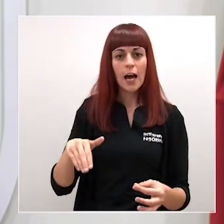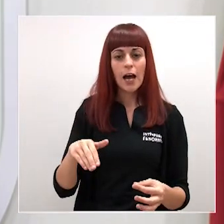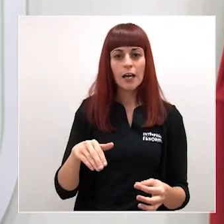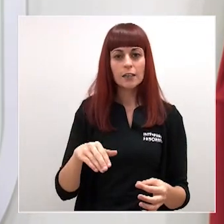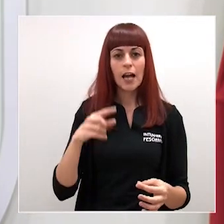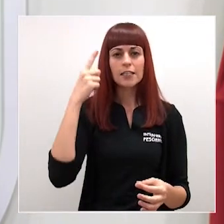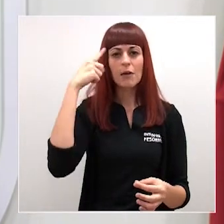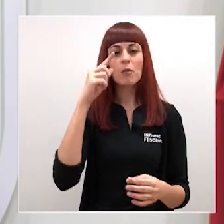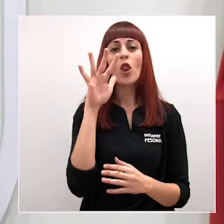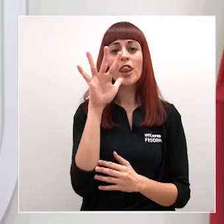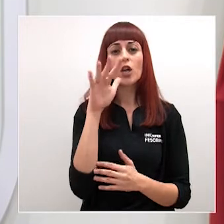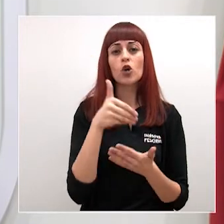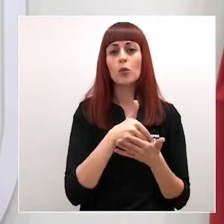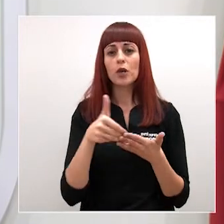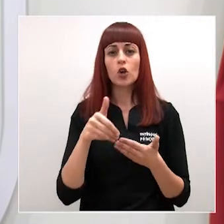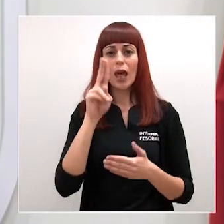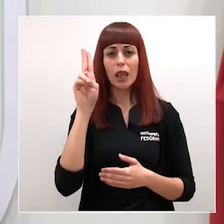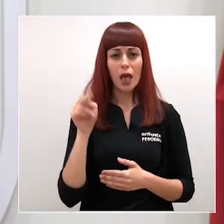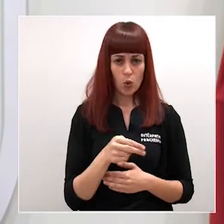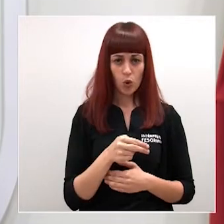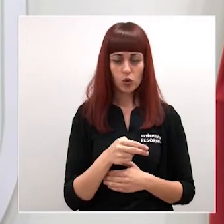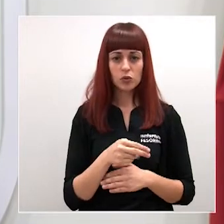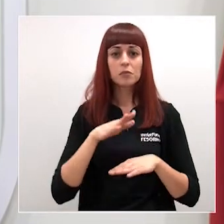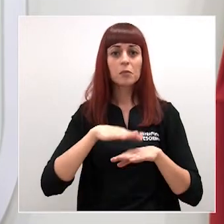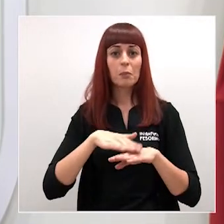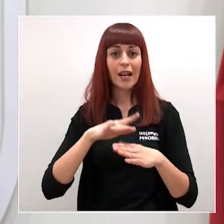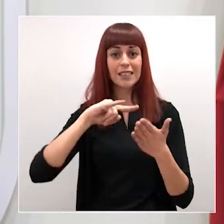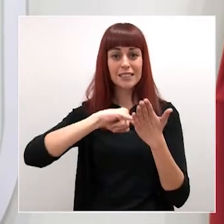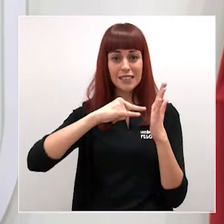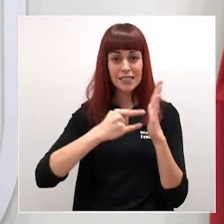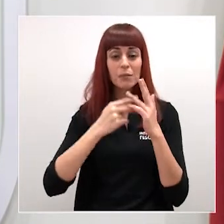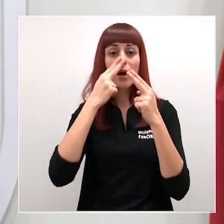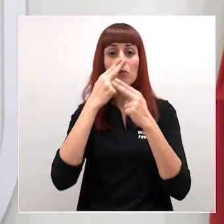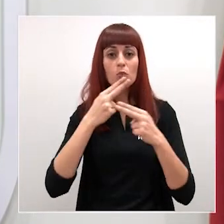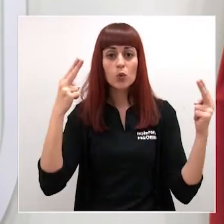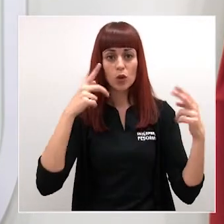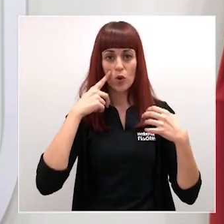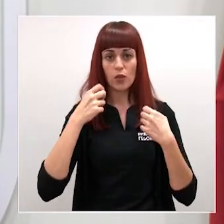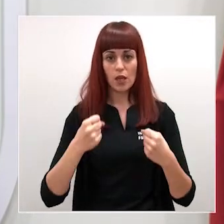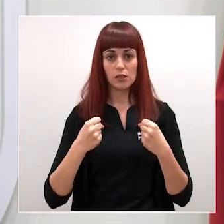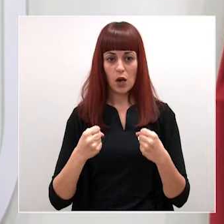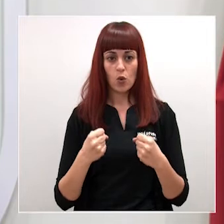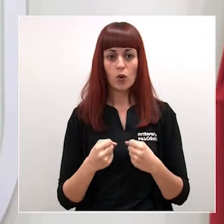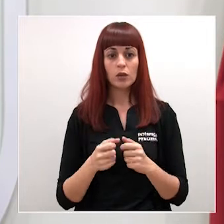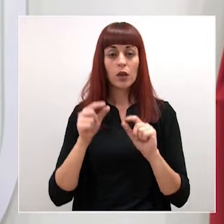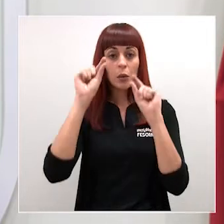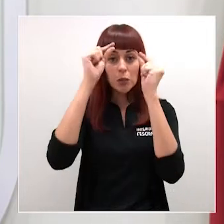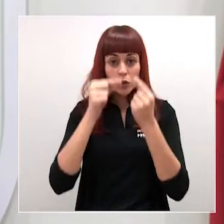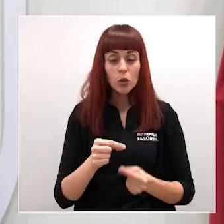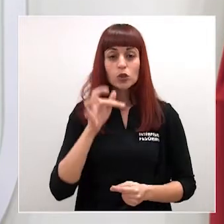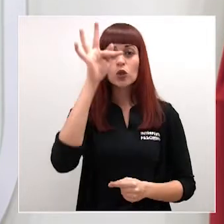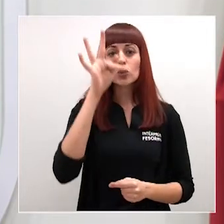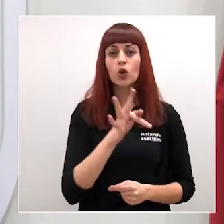de 5 millones de euros diarios para nuestro sistema público de salud, cuyo presupuesto total